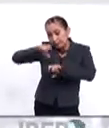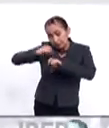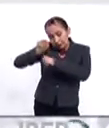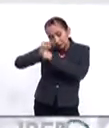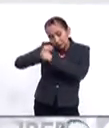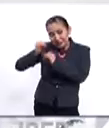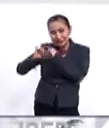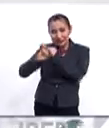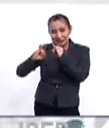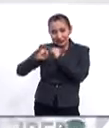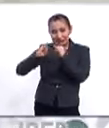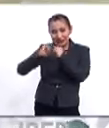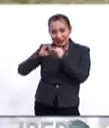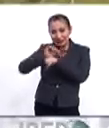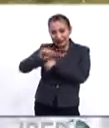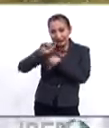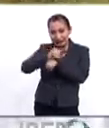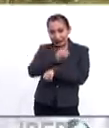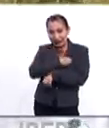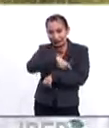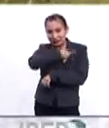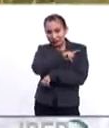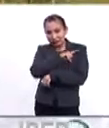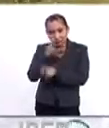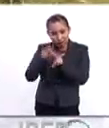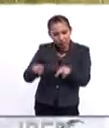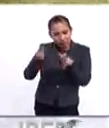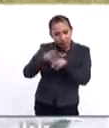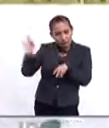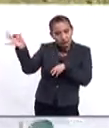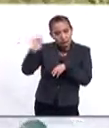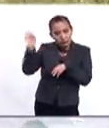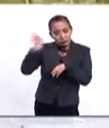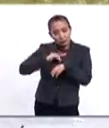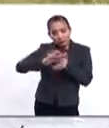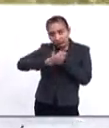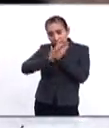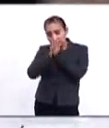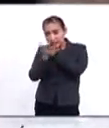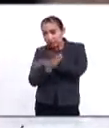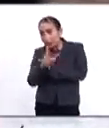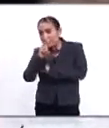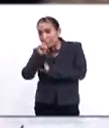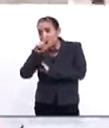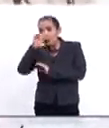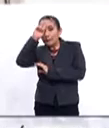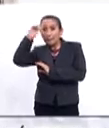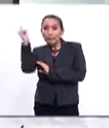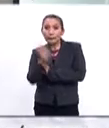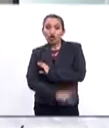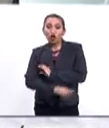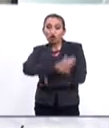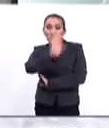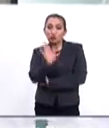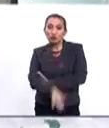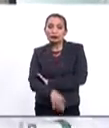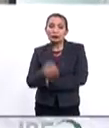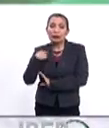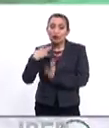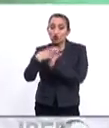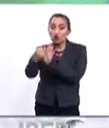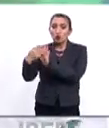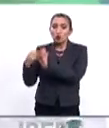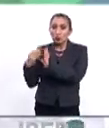Institutos de Salud de Argentina analiza la posible mutuación del virus, lo que aumentaría su letalidad y